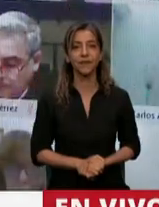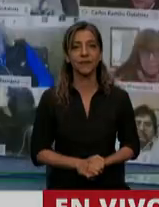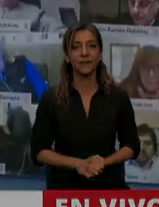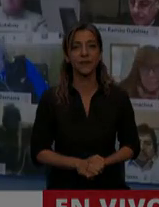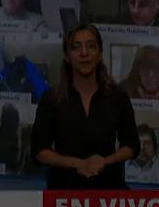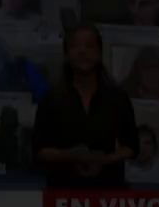Gracias, diputados.